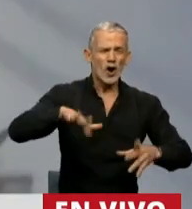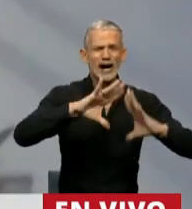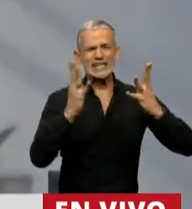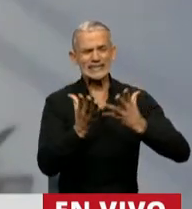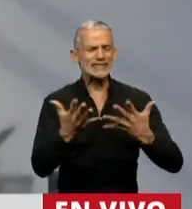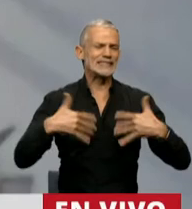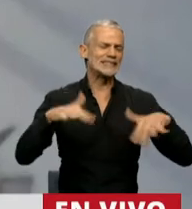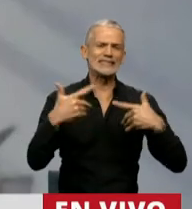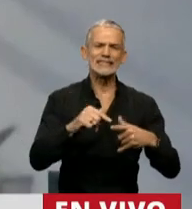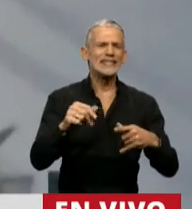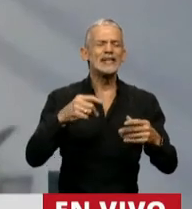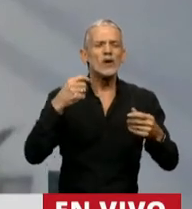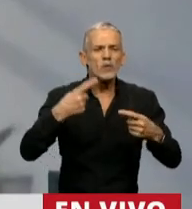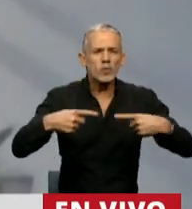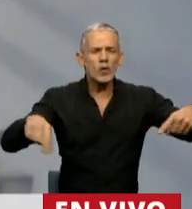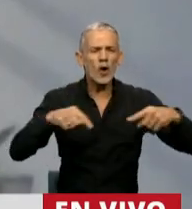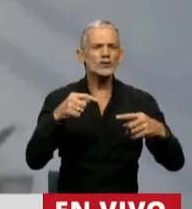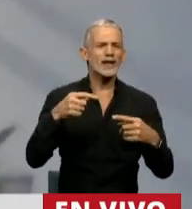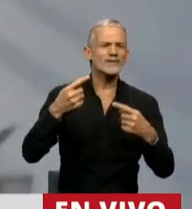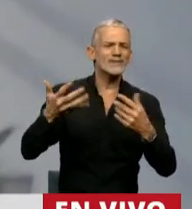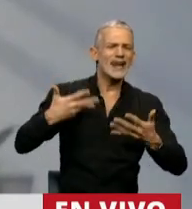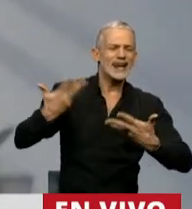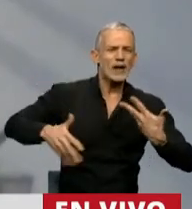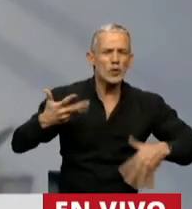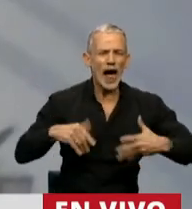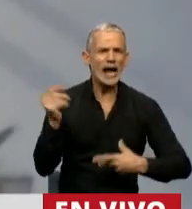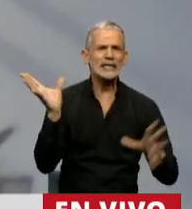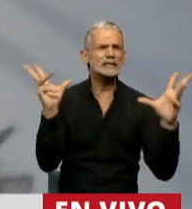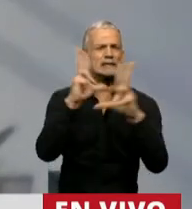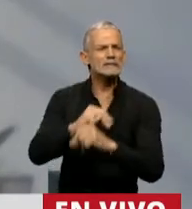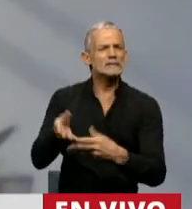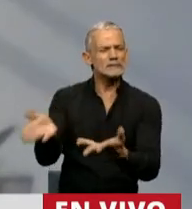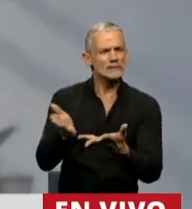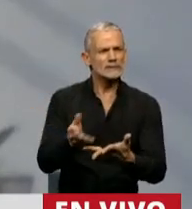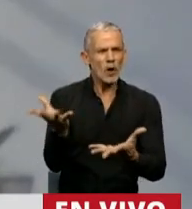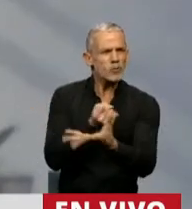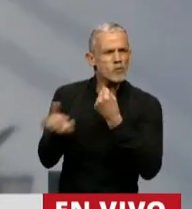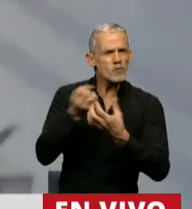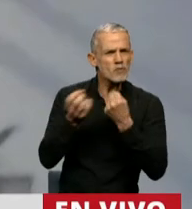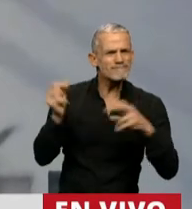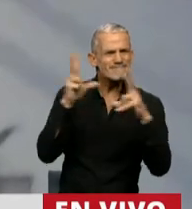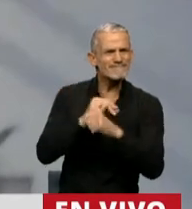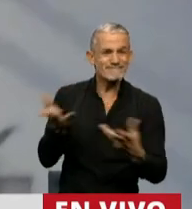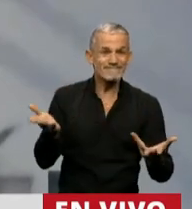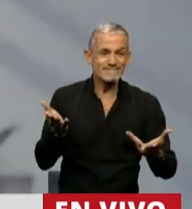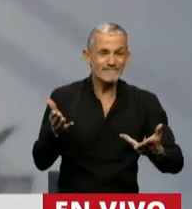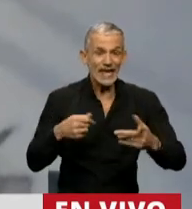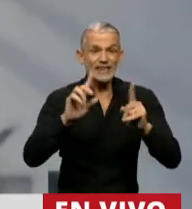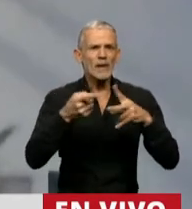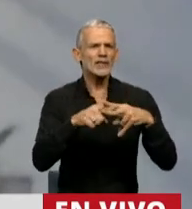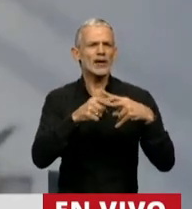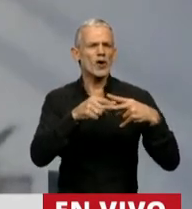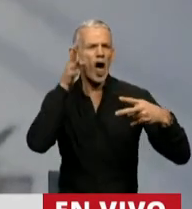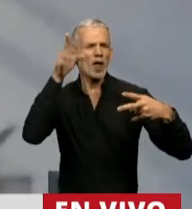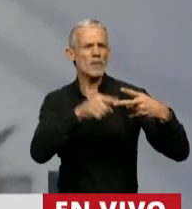la biósfera, la desaparición de los recursos naturales, el crecimiento sin freno y la sobreestimación de la tecnología.